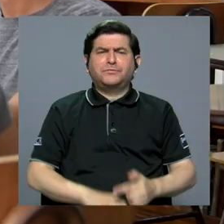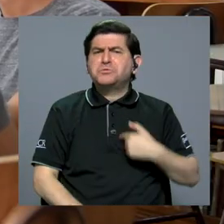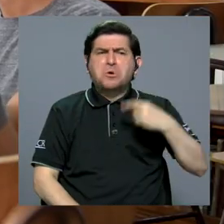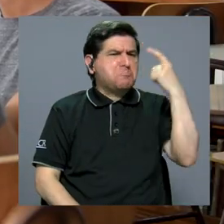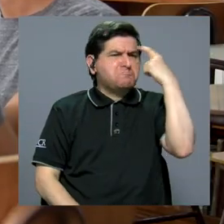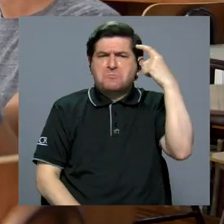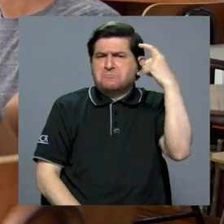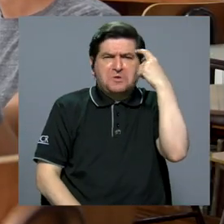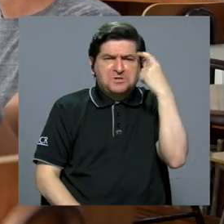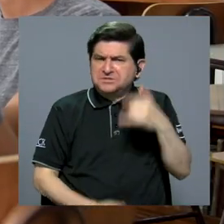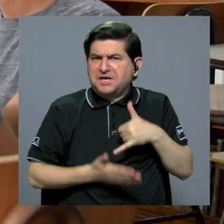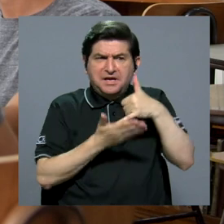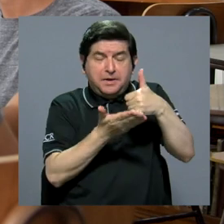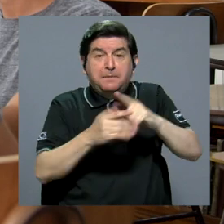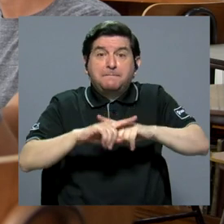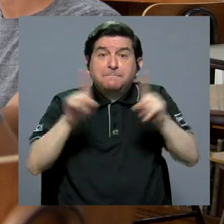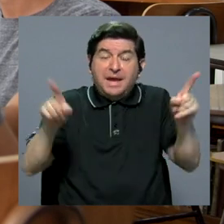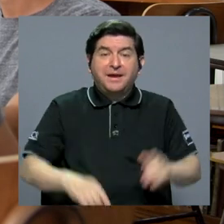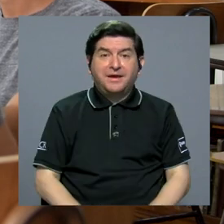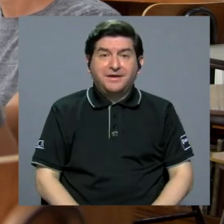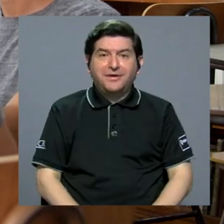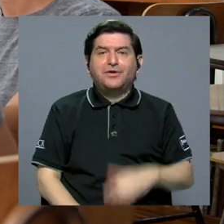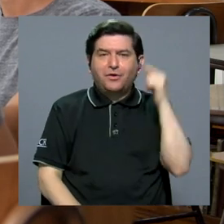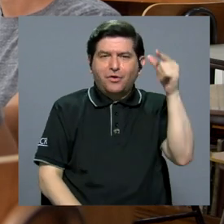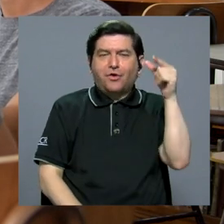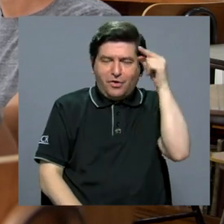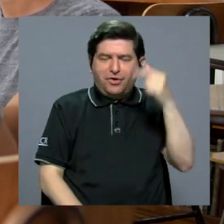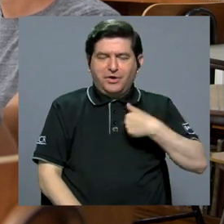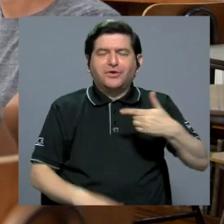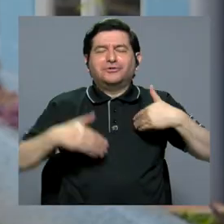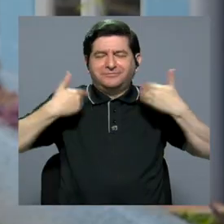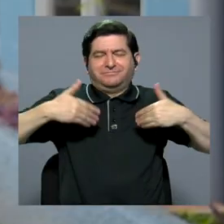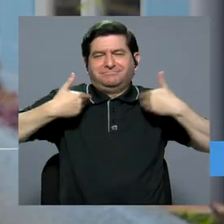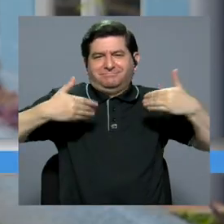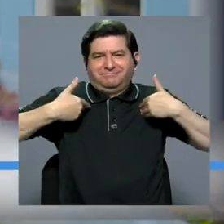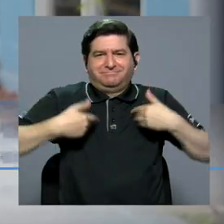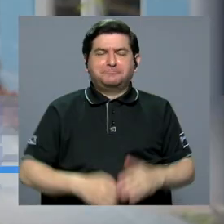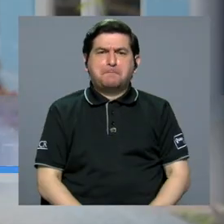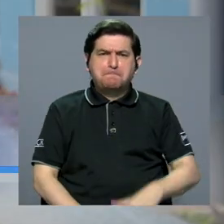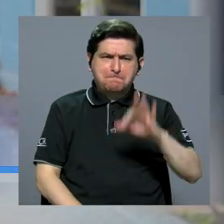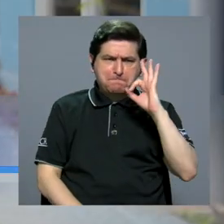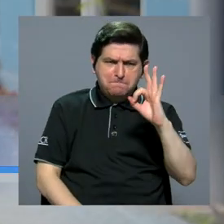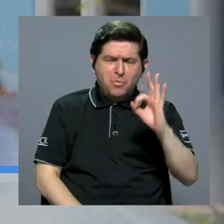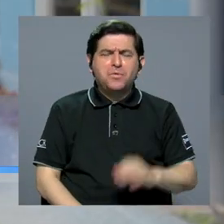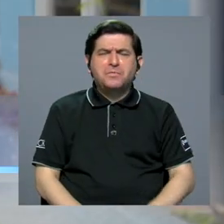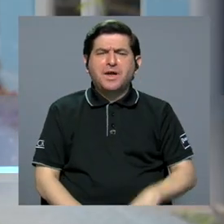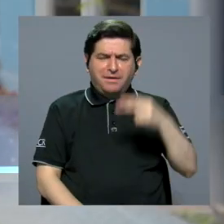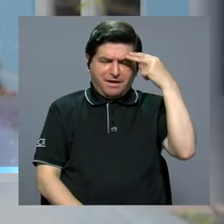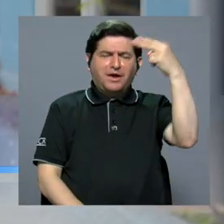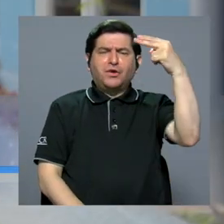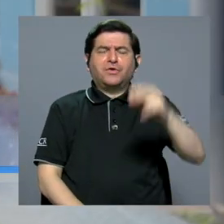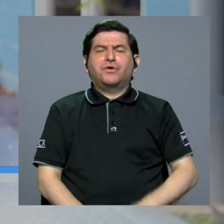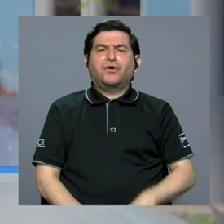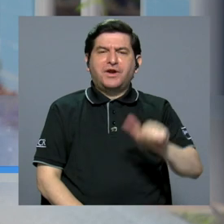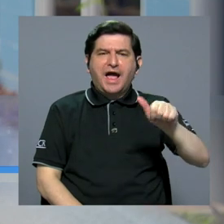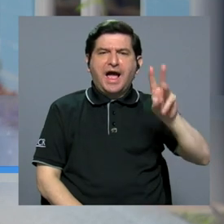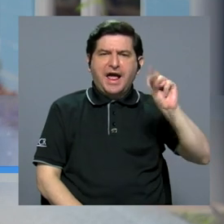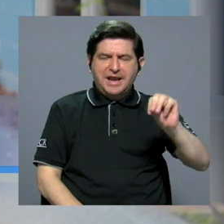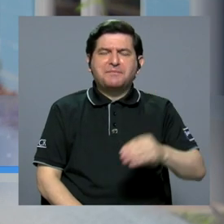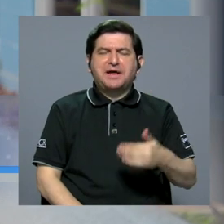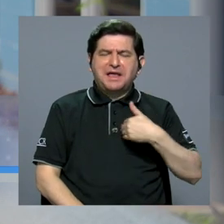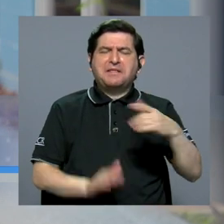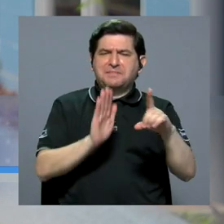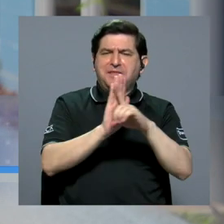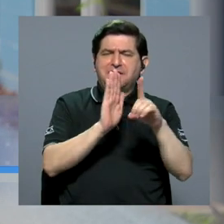pensado en realidad en los premios, pero evidentemente es algo que me ha hecho muy feliz. Pues muy bien merecido. Realmente Ana María se lo